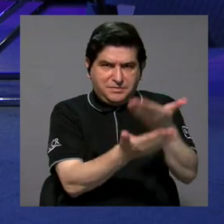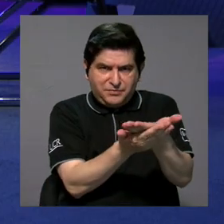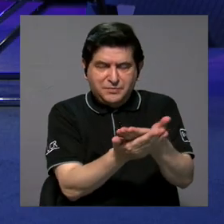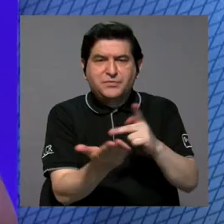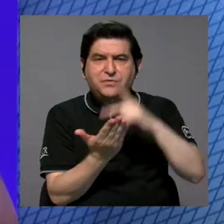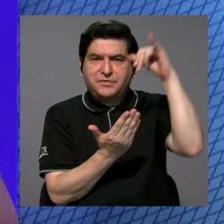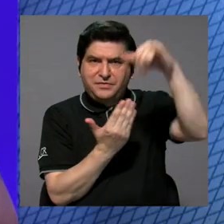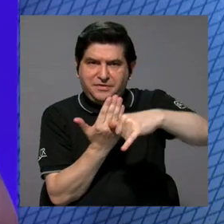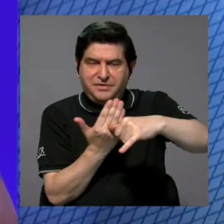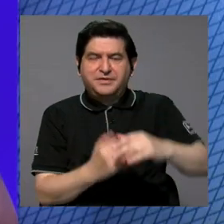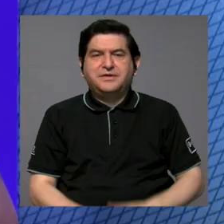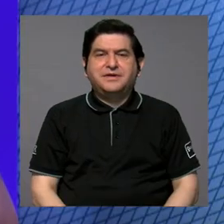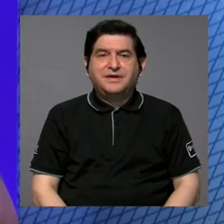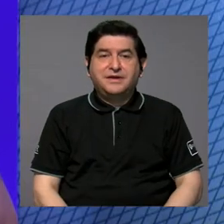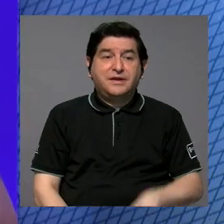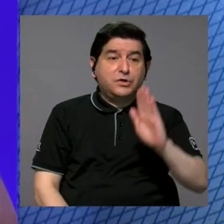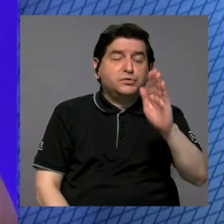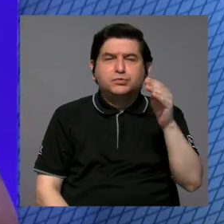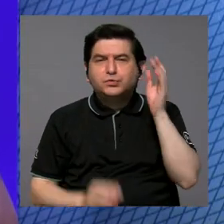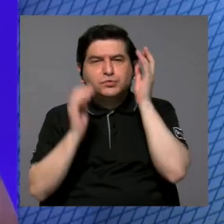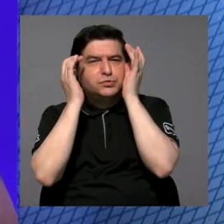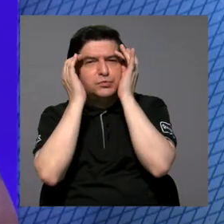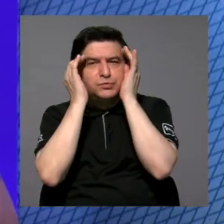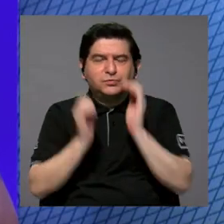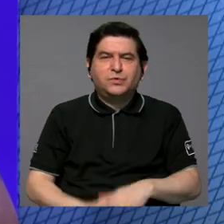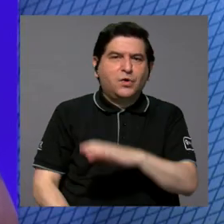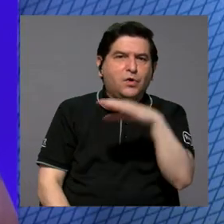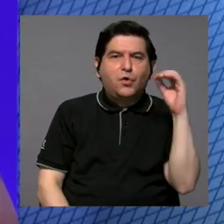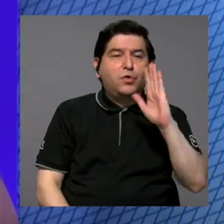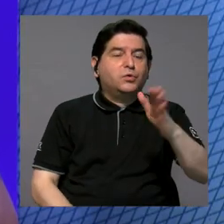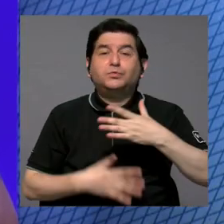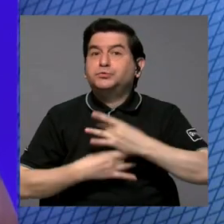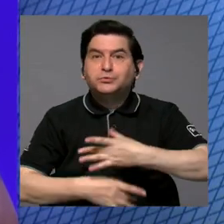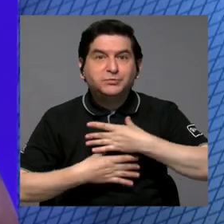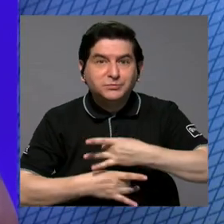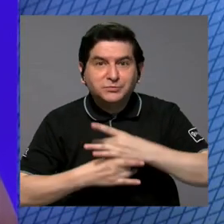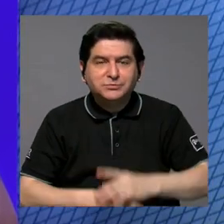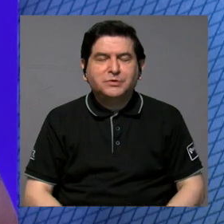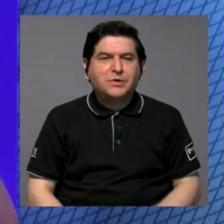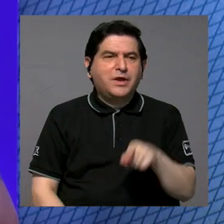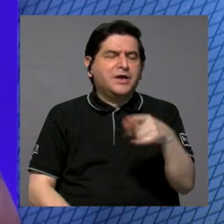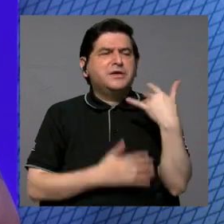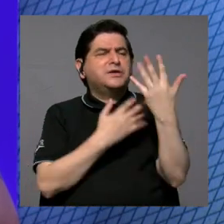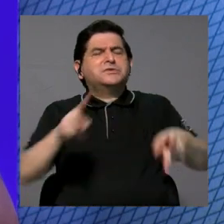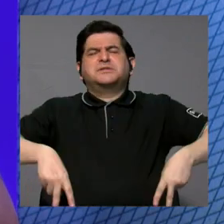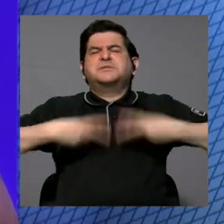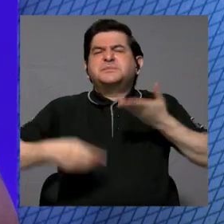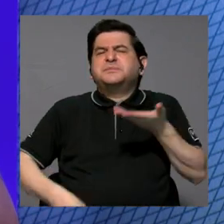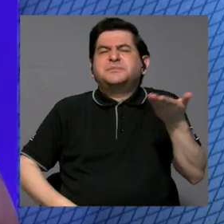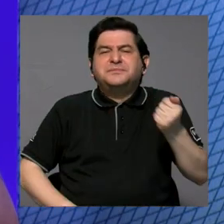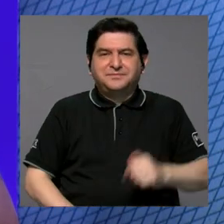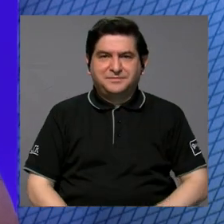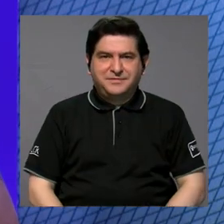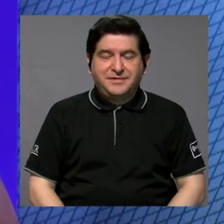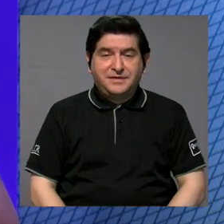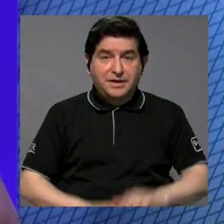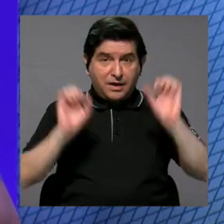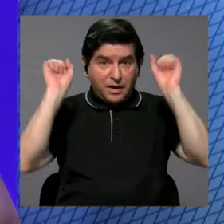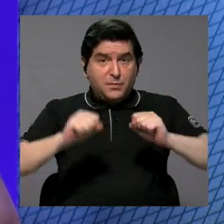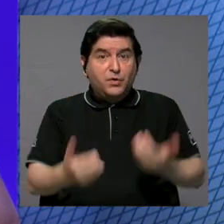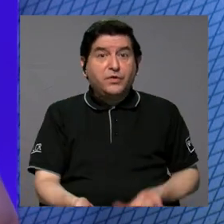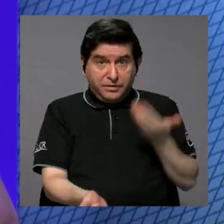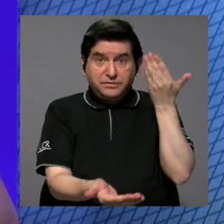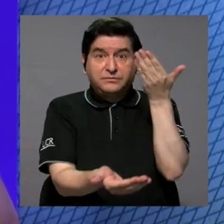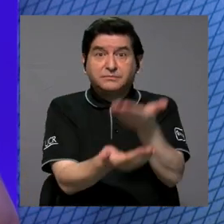proyectos, a partir de sus inquietudes, a partir de sus intereses, de sus expectativas de vida, realmente